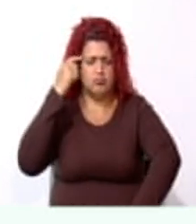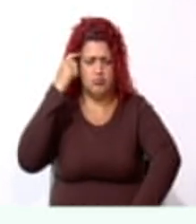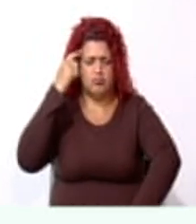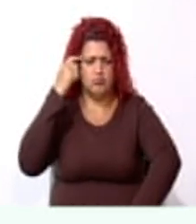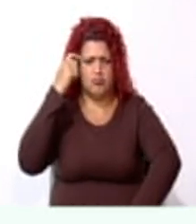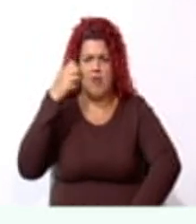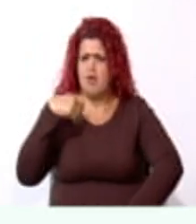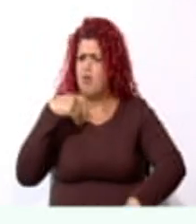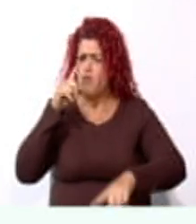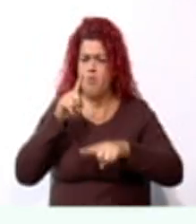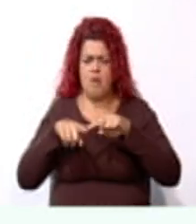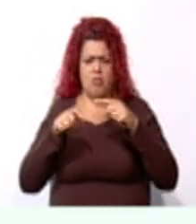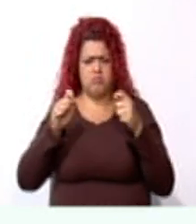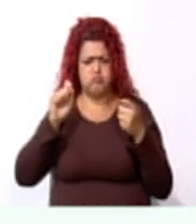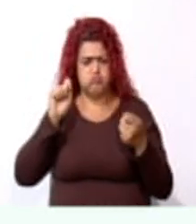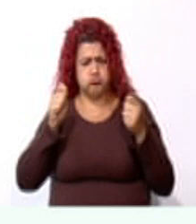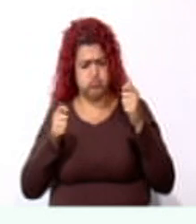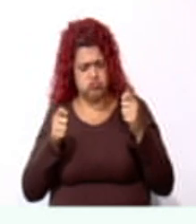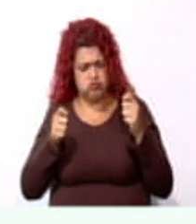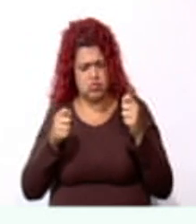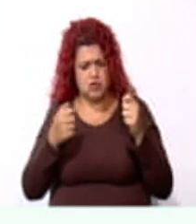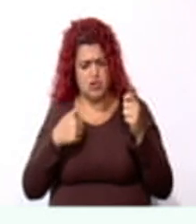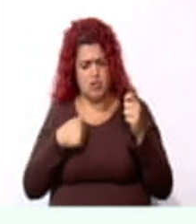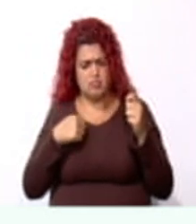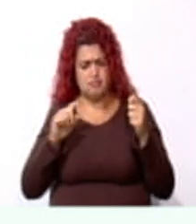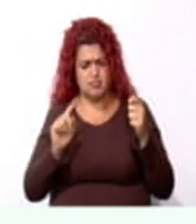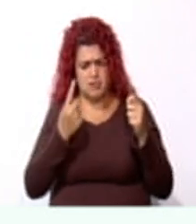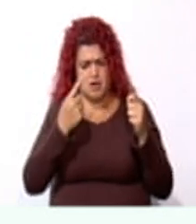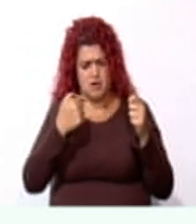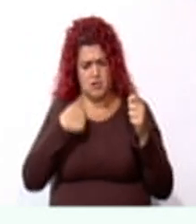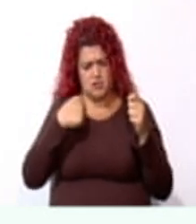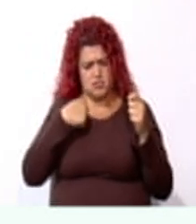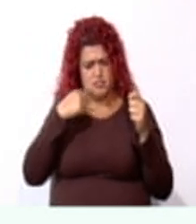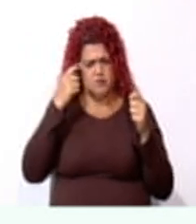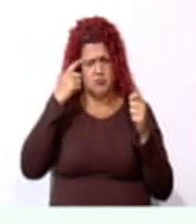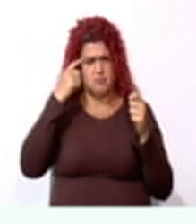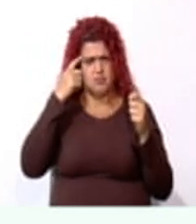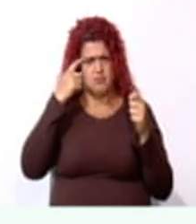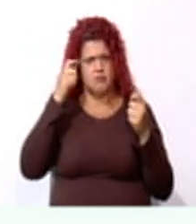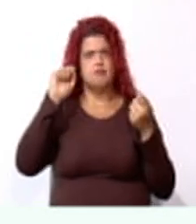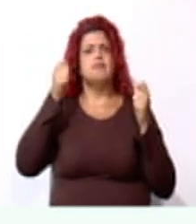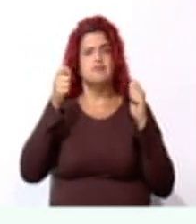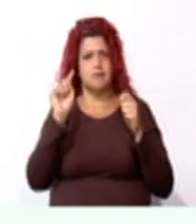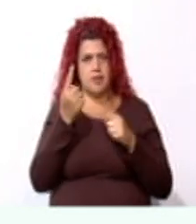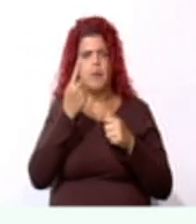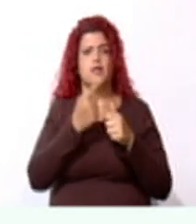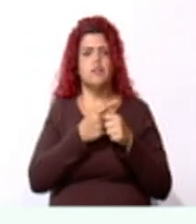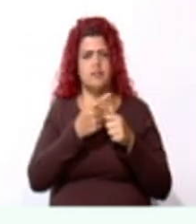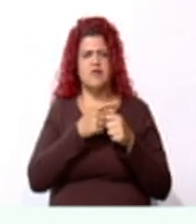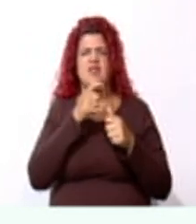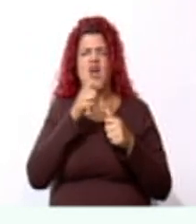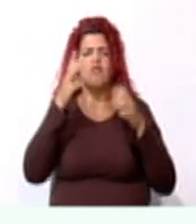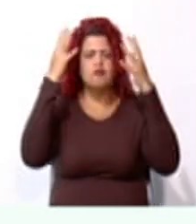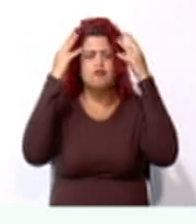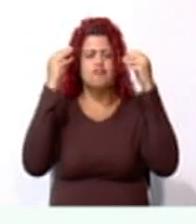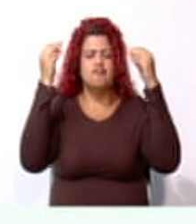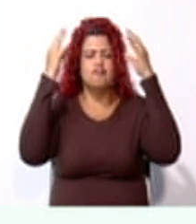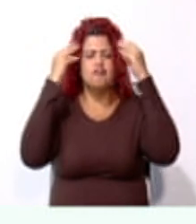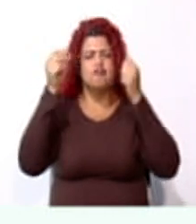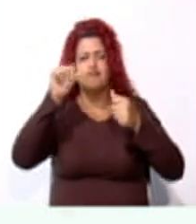se puede cambiar sin cambiar nuestra forma de pensar. Albert Einstein.